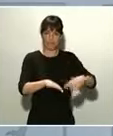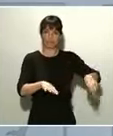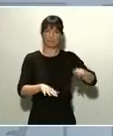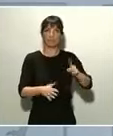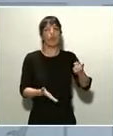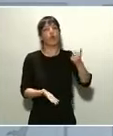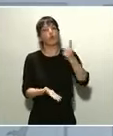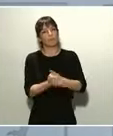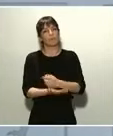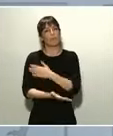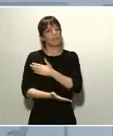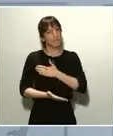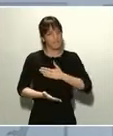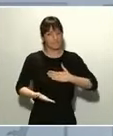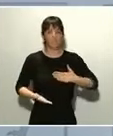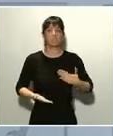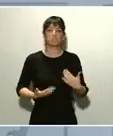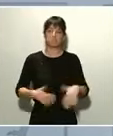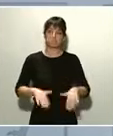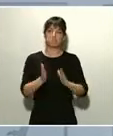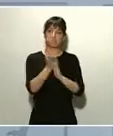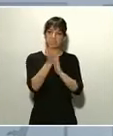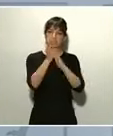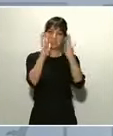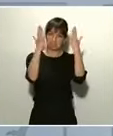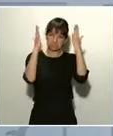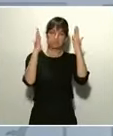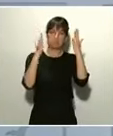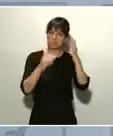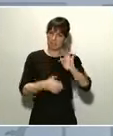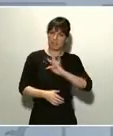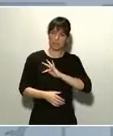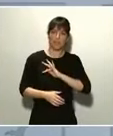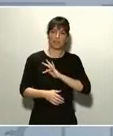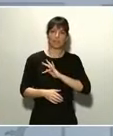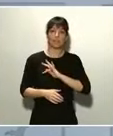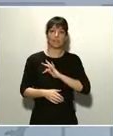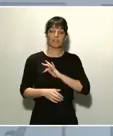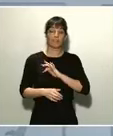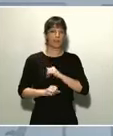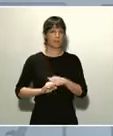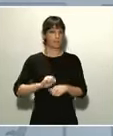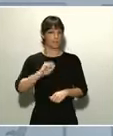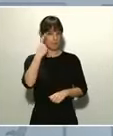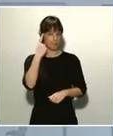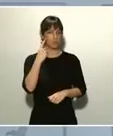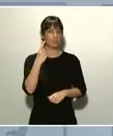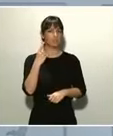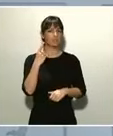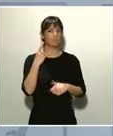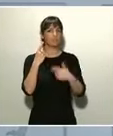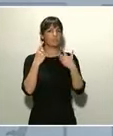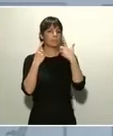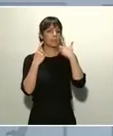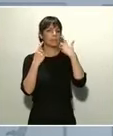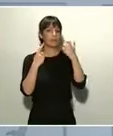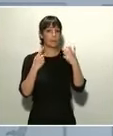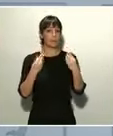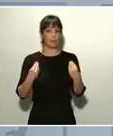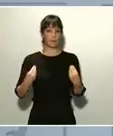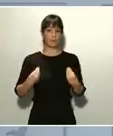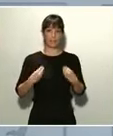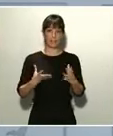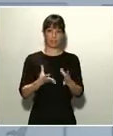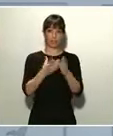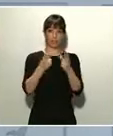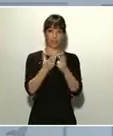rendir el merecido tributo que tienen, para empezar hay que hacer notar que la reducción de la vida social ha